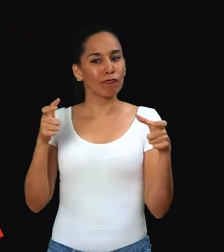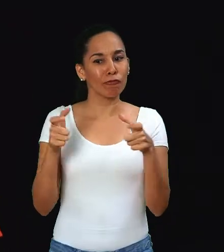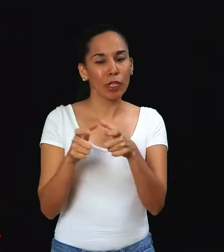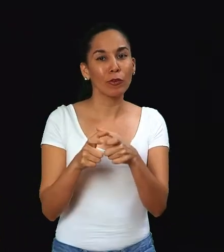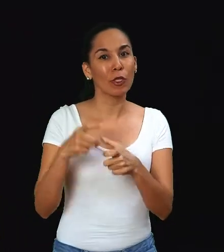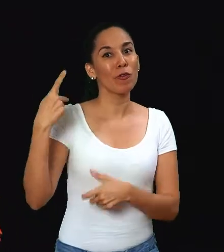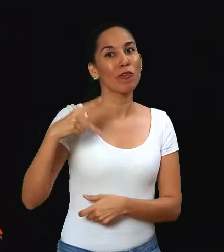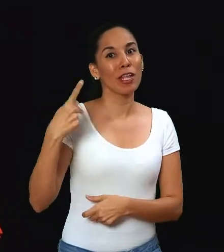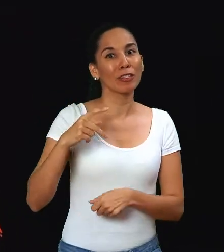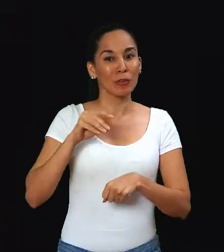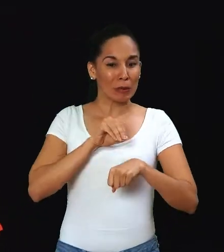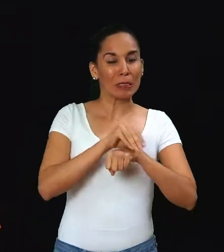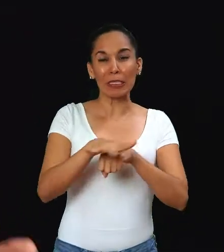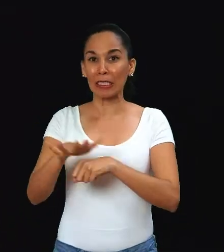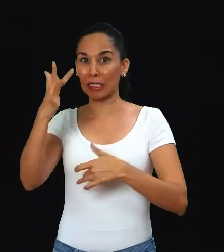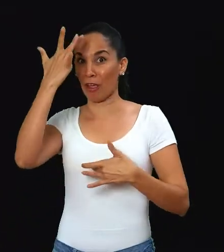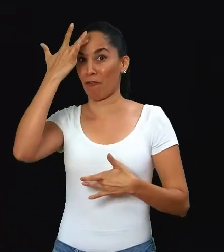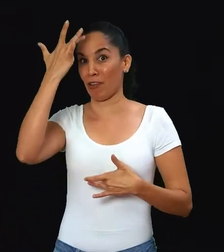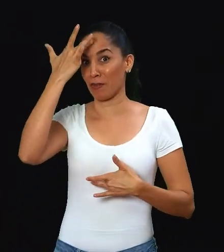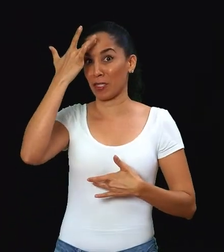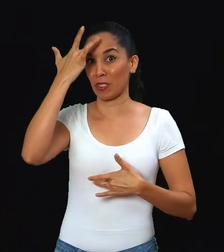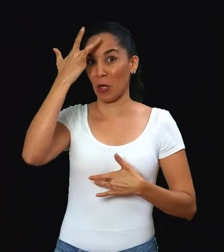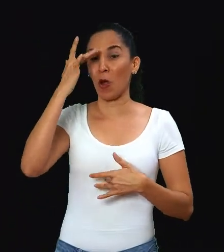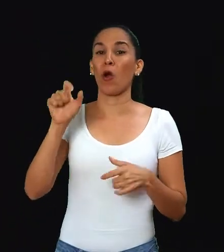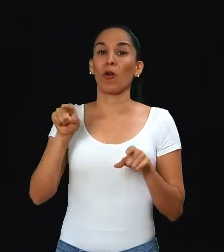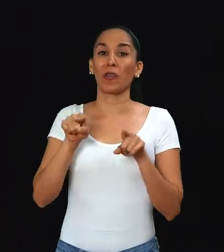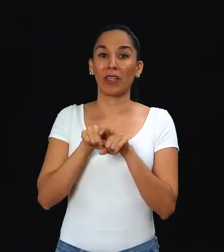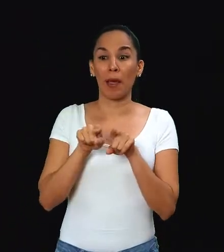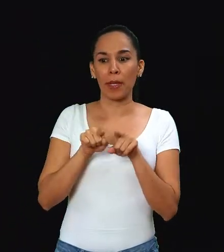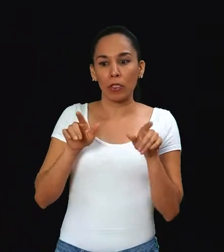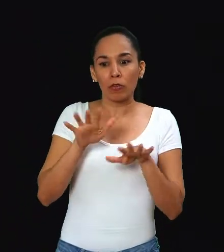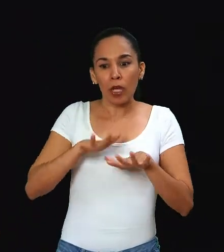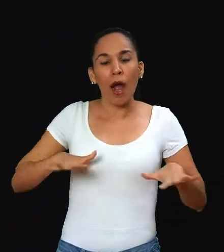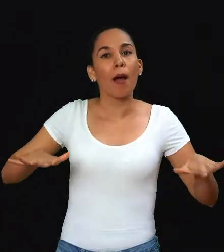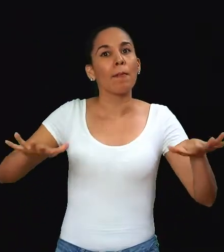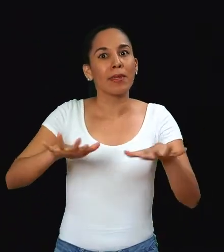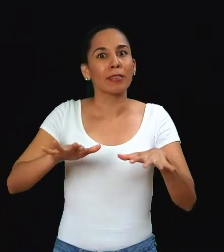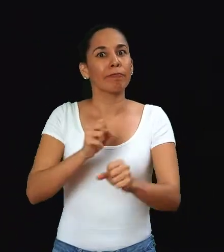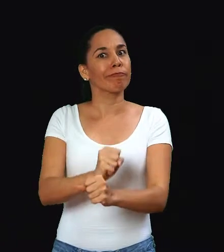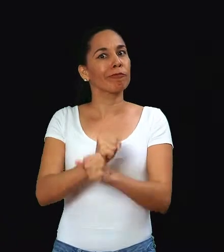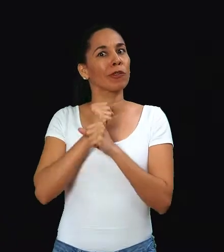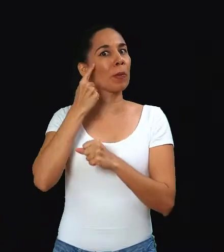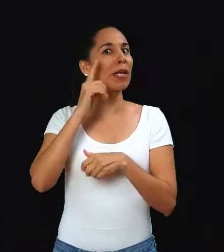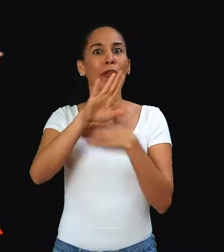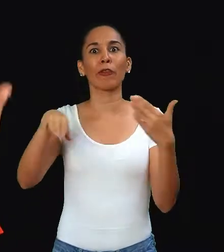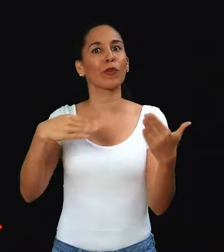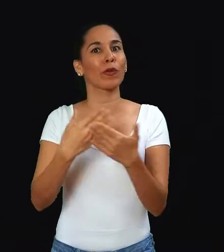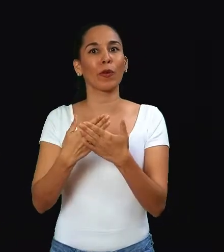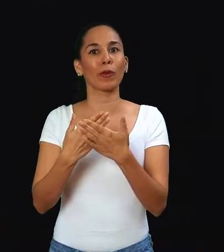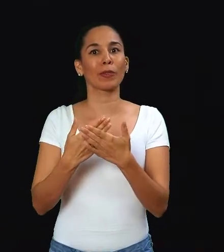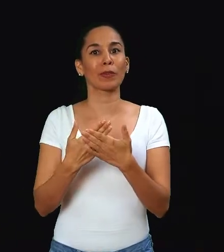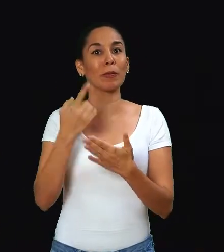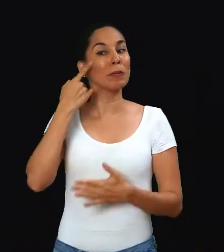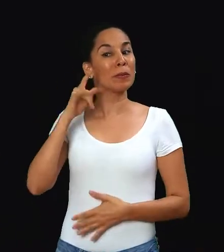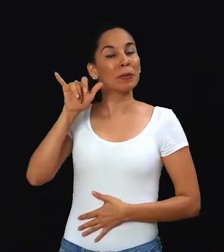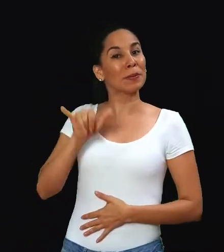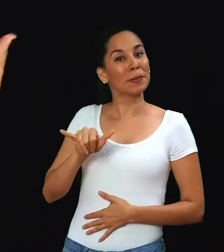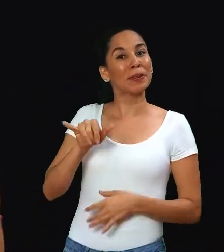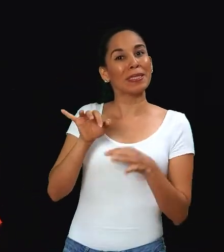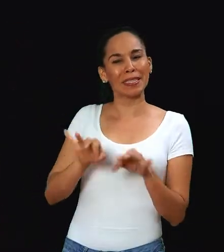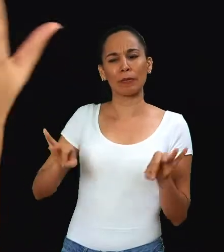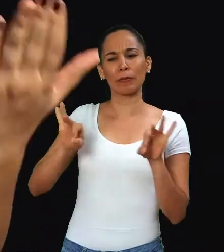los riesgos de transmisión del contagio y estimular un ambiente seguro para todos. Por esta razón,